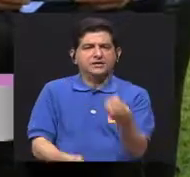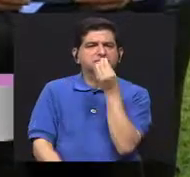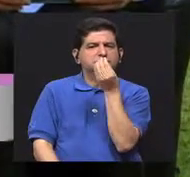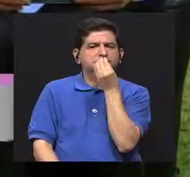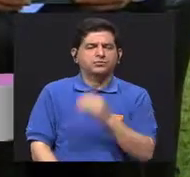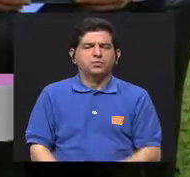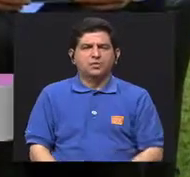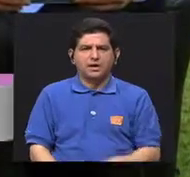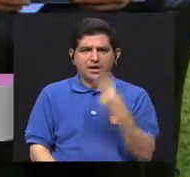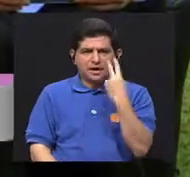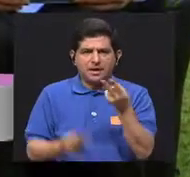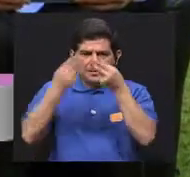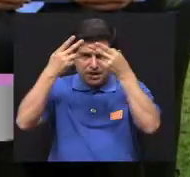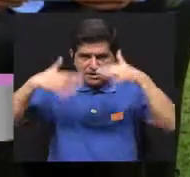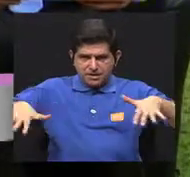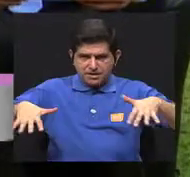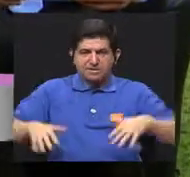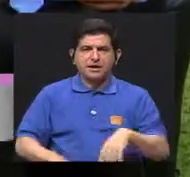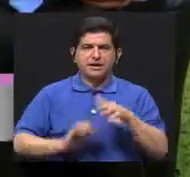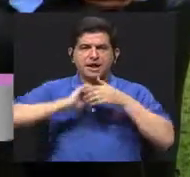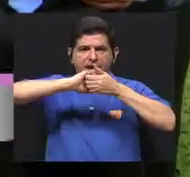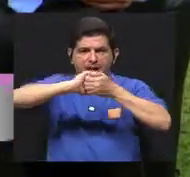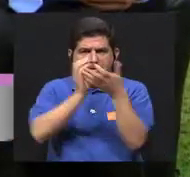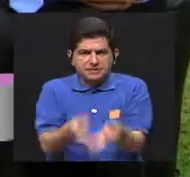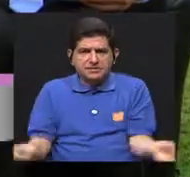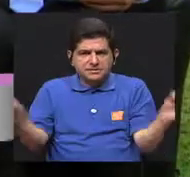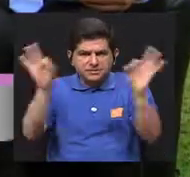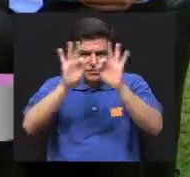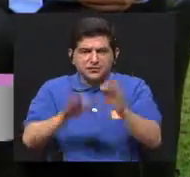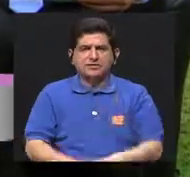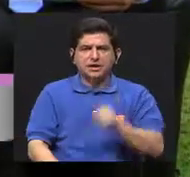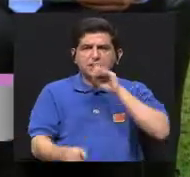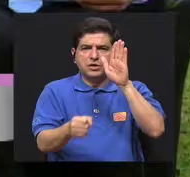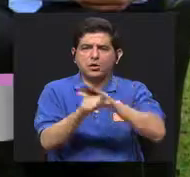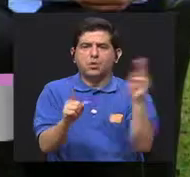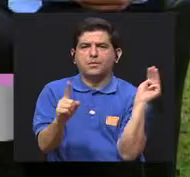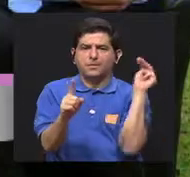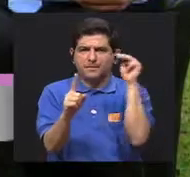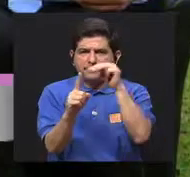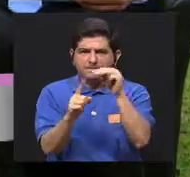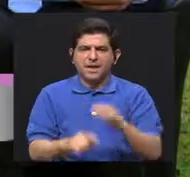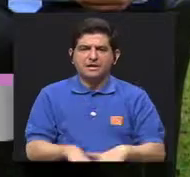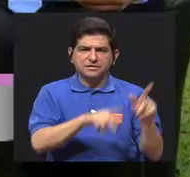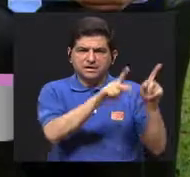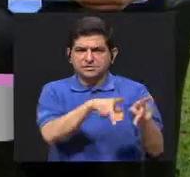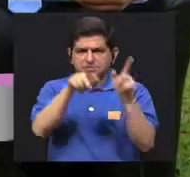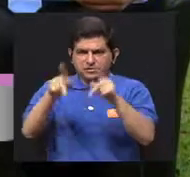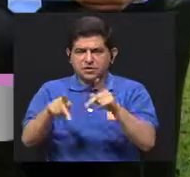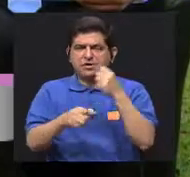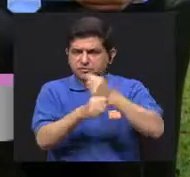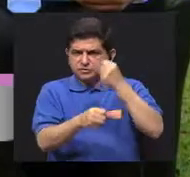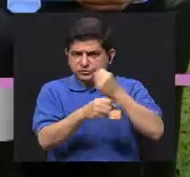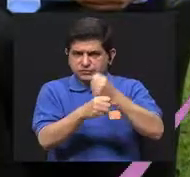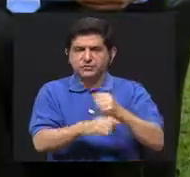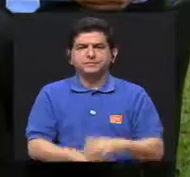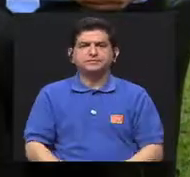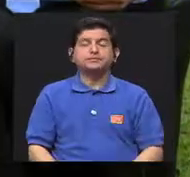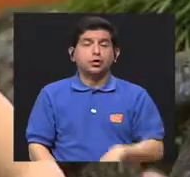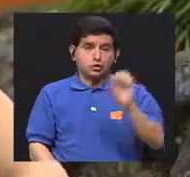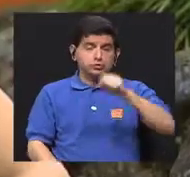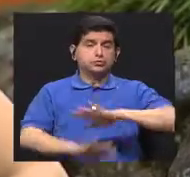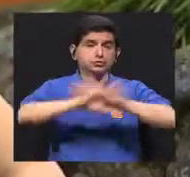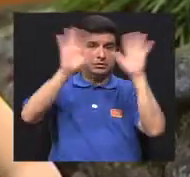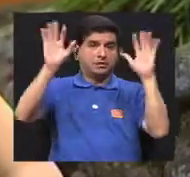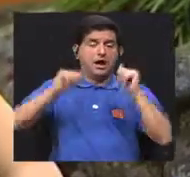de nutrición ven la internet, entonces, como un aliado importante para alcanzar metas con las personas con quienes trabajan?